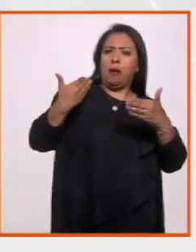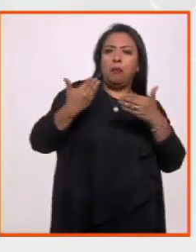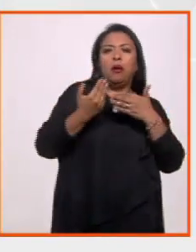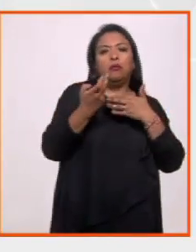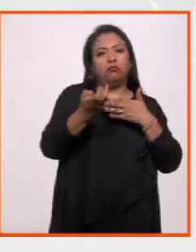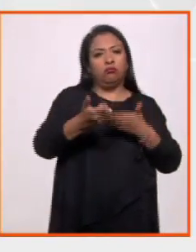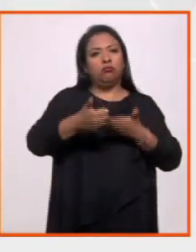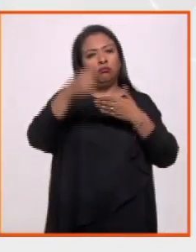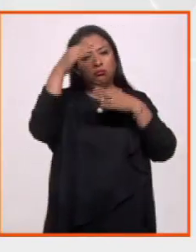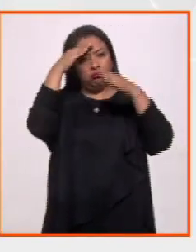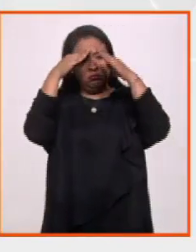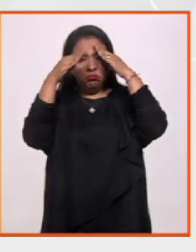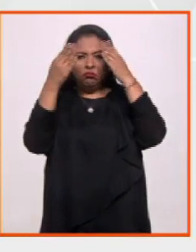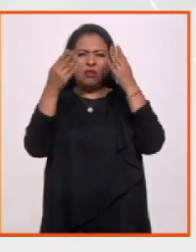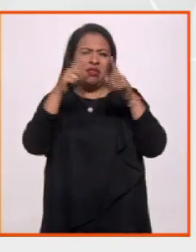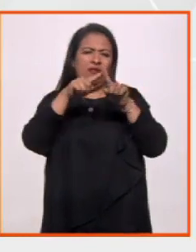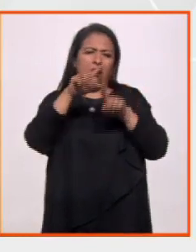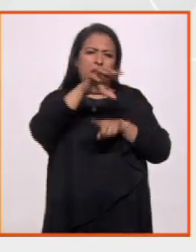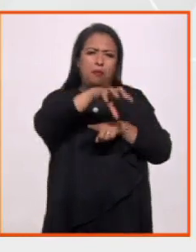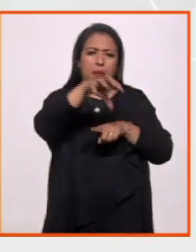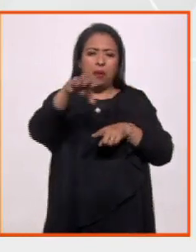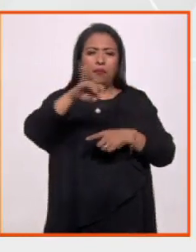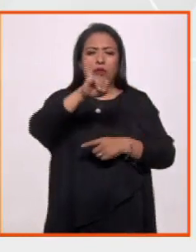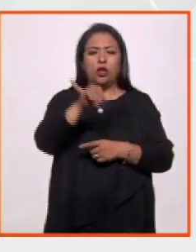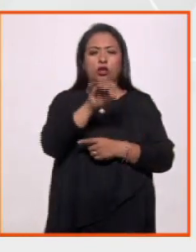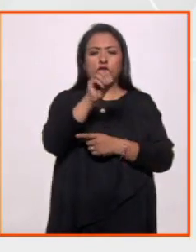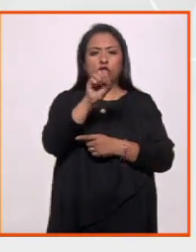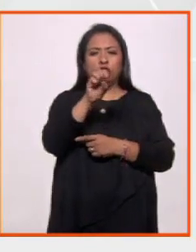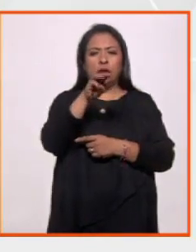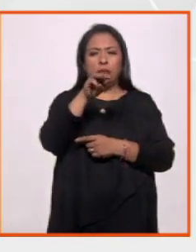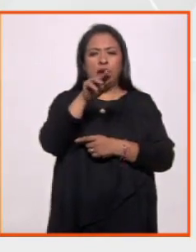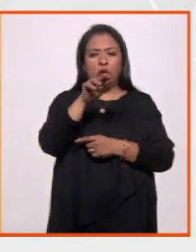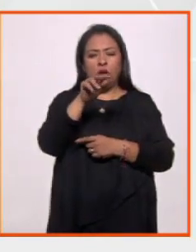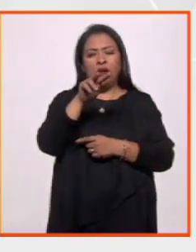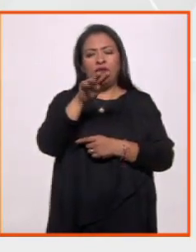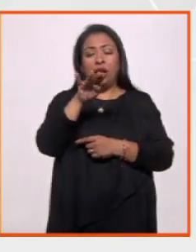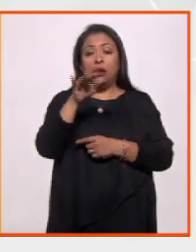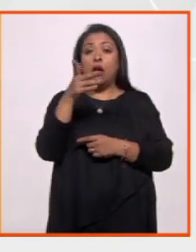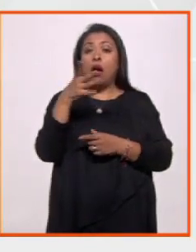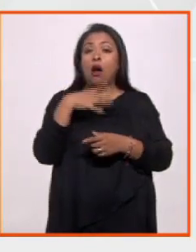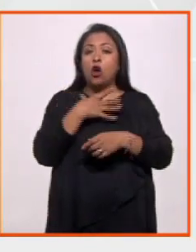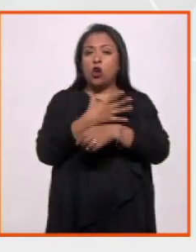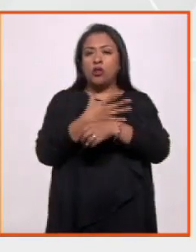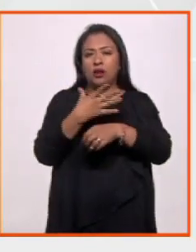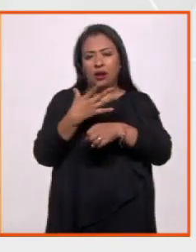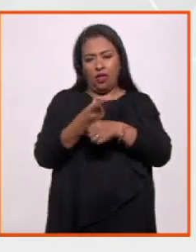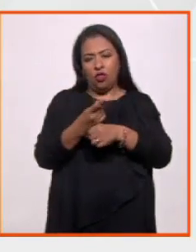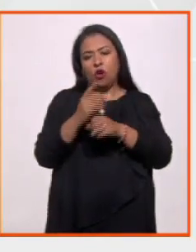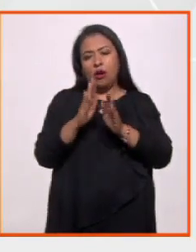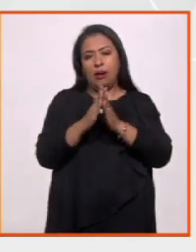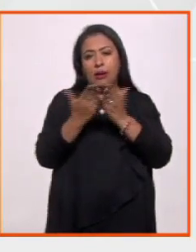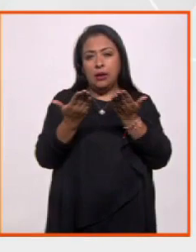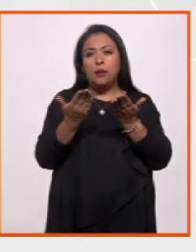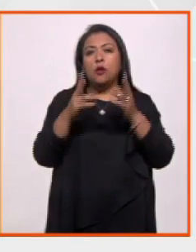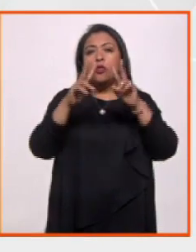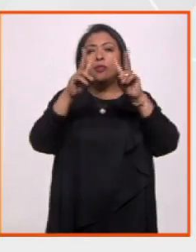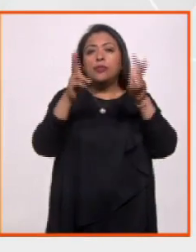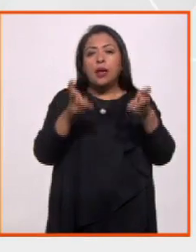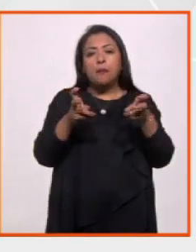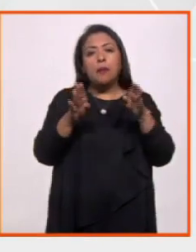reflexión, Karen, en muchos ámbitos. José Manuel Valenzuela coordina este libro que se llama Caminos del Éxodo Humano y que reúne